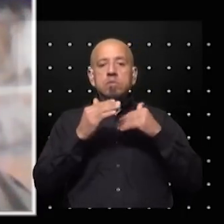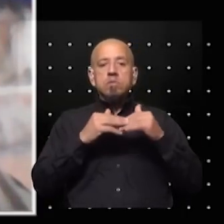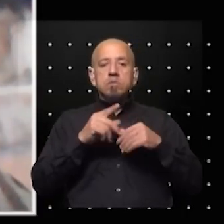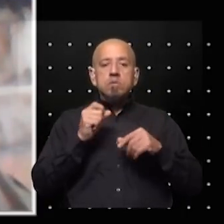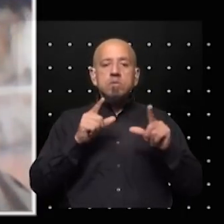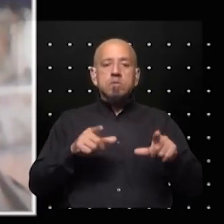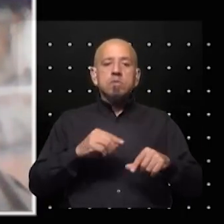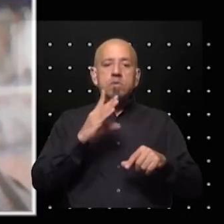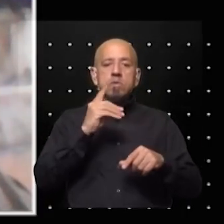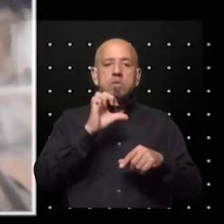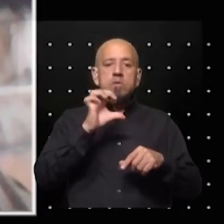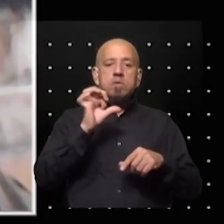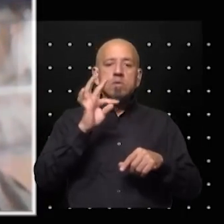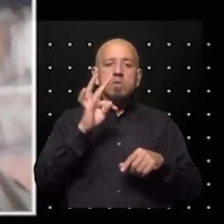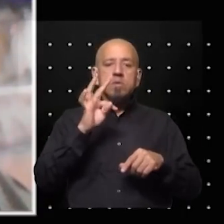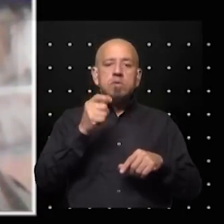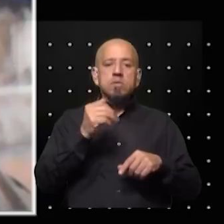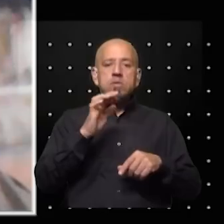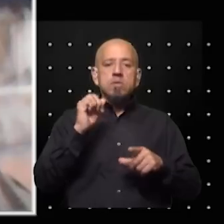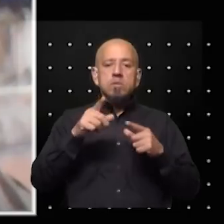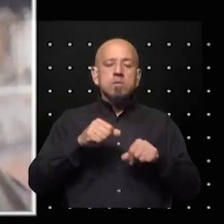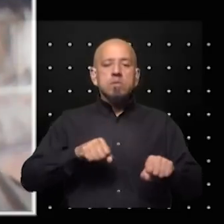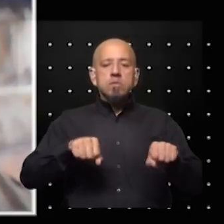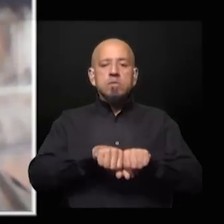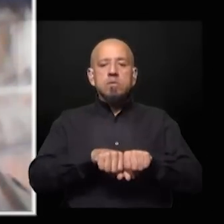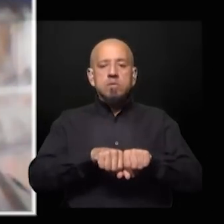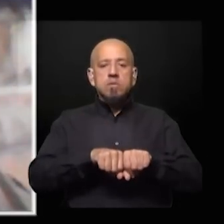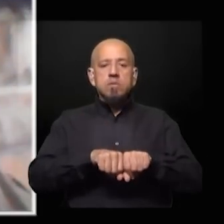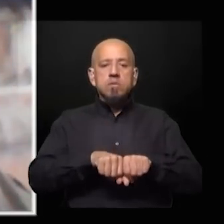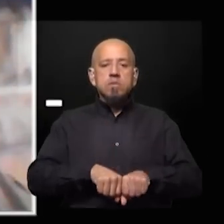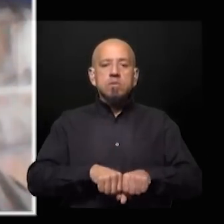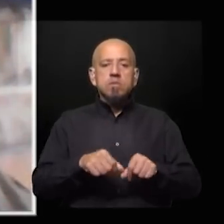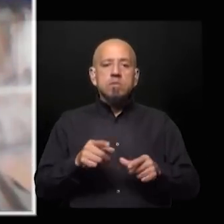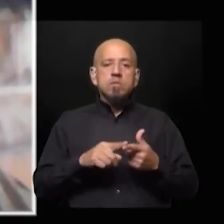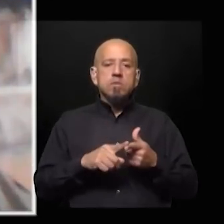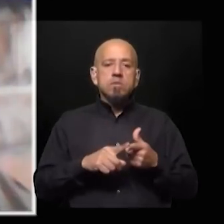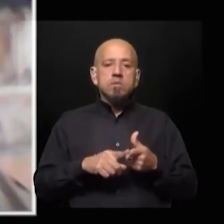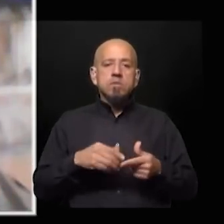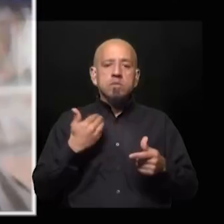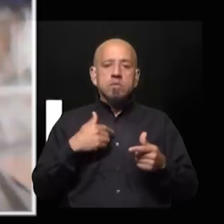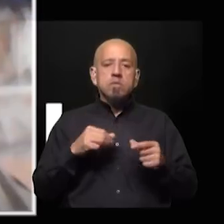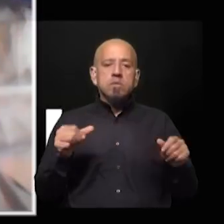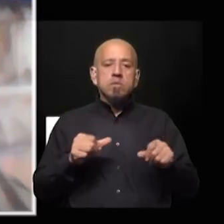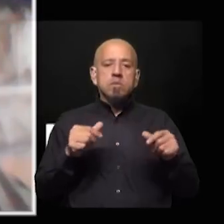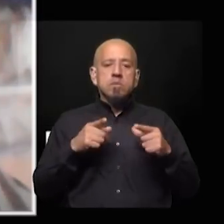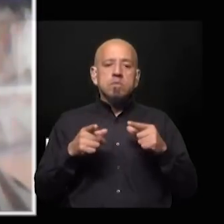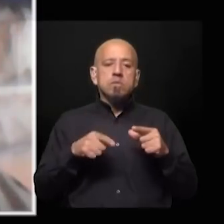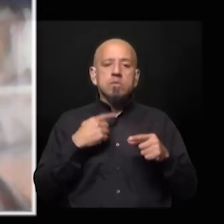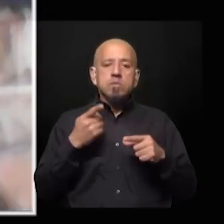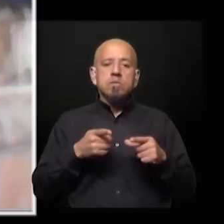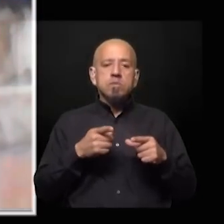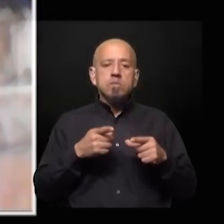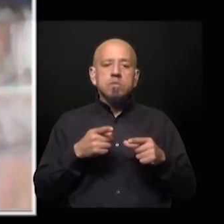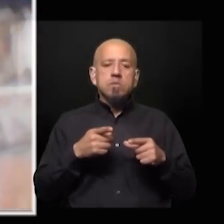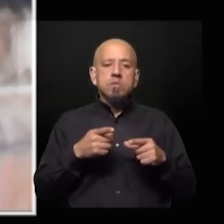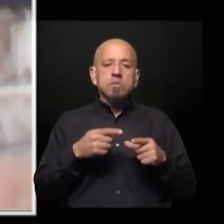propio que es el destape que sale por el cable de Argentina por la televisión digital pero vamos a hacer una cobertura junto con otros medios que también